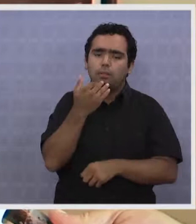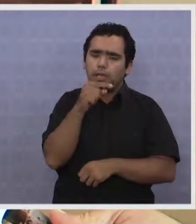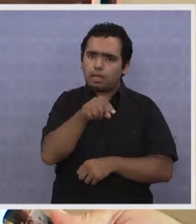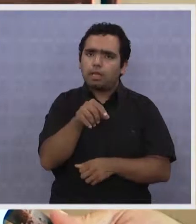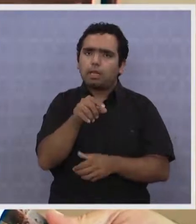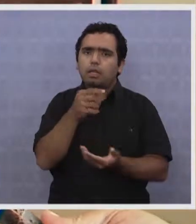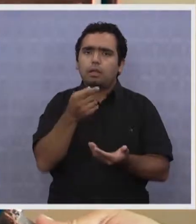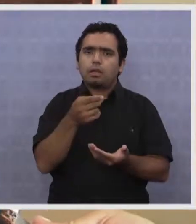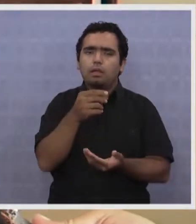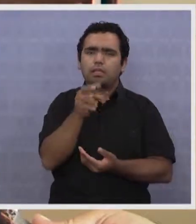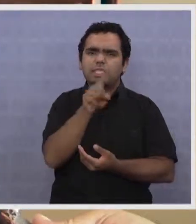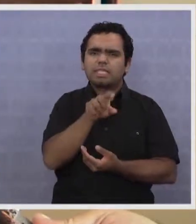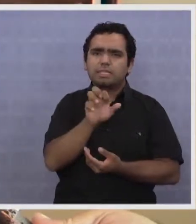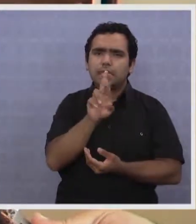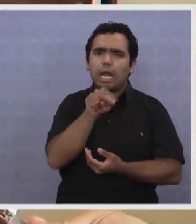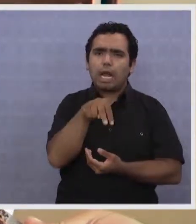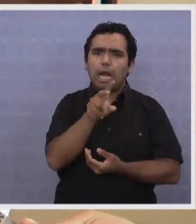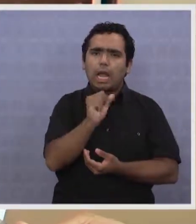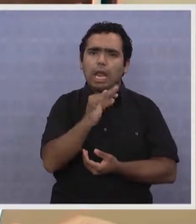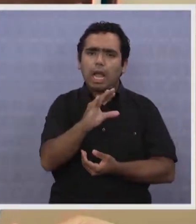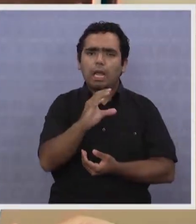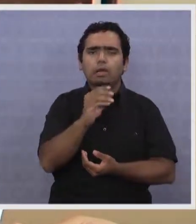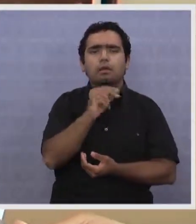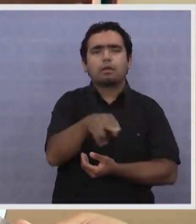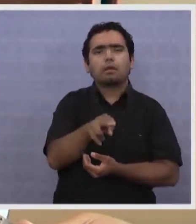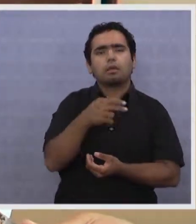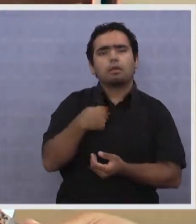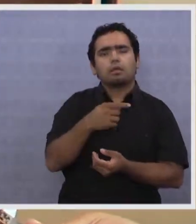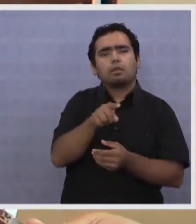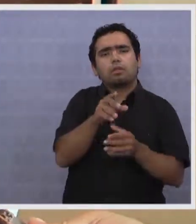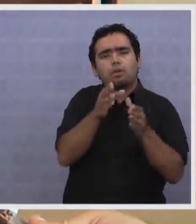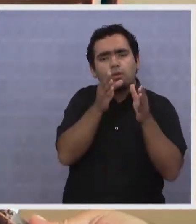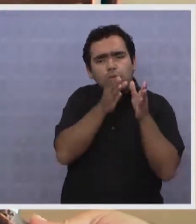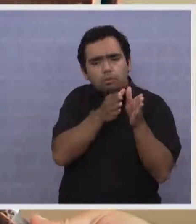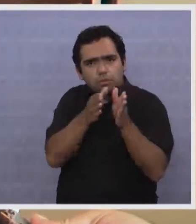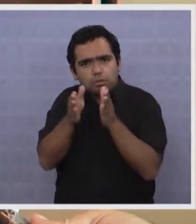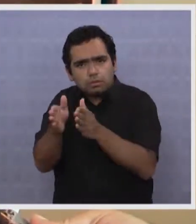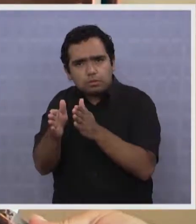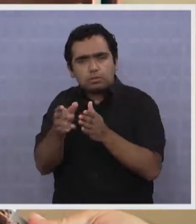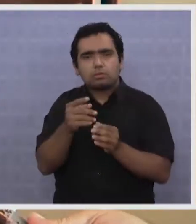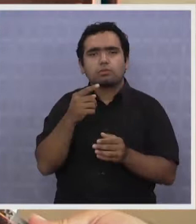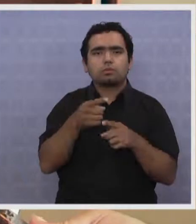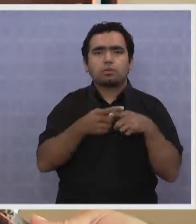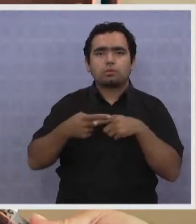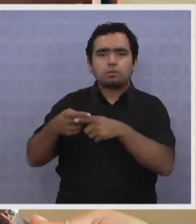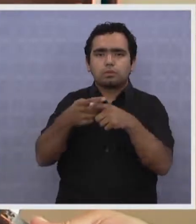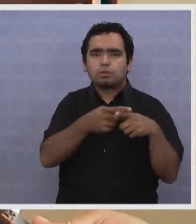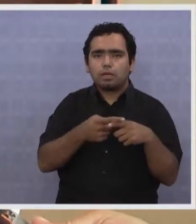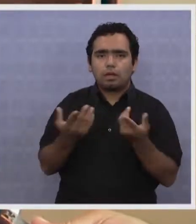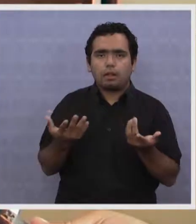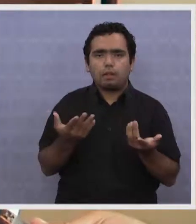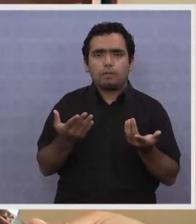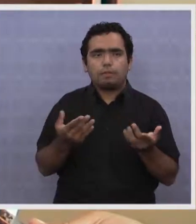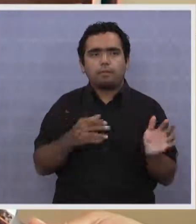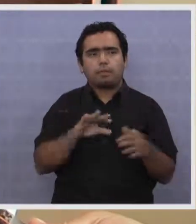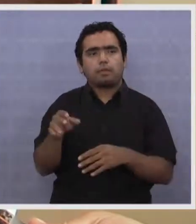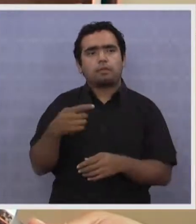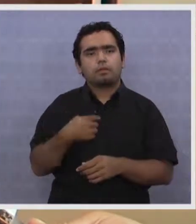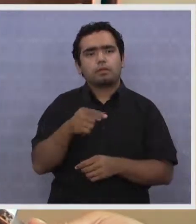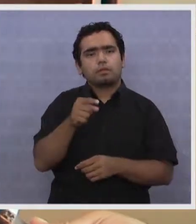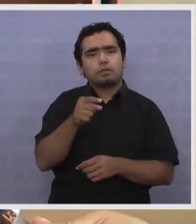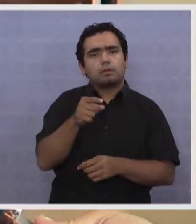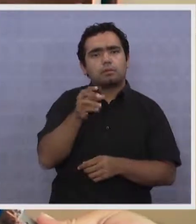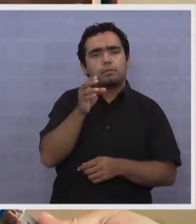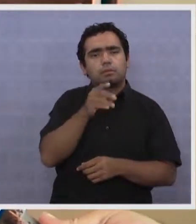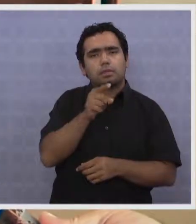sino que el CERNAC fuera un gran instrumento de organización social de los consumidores. Entonces, ¿qué es lo que pasó?